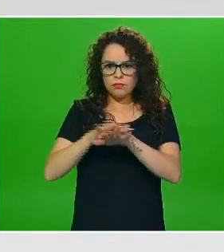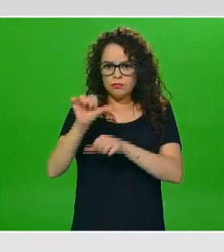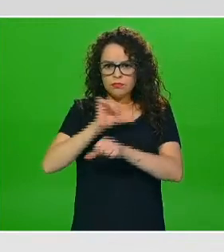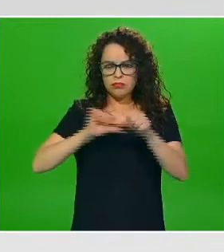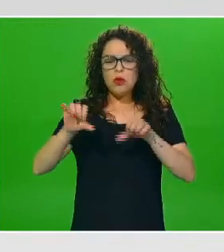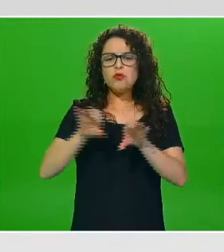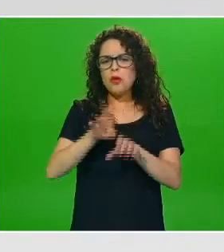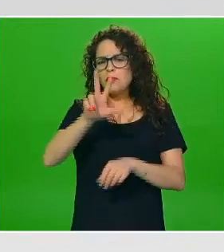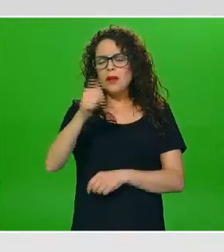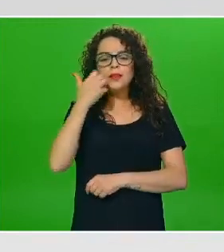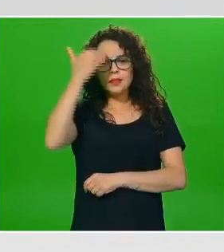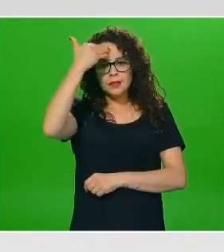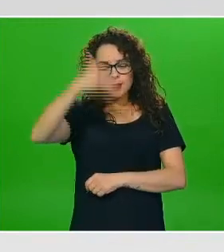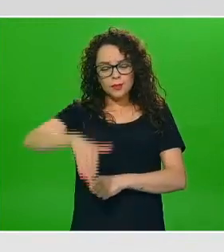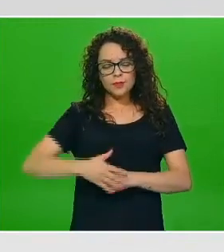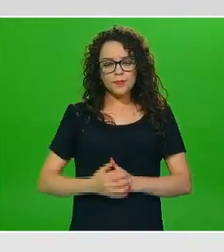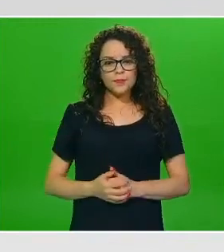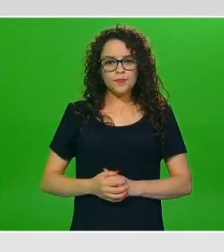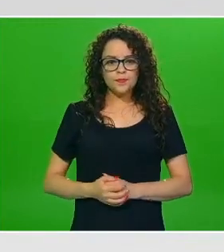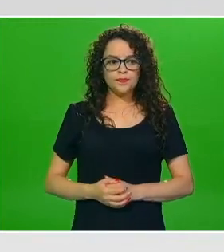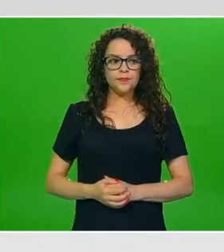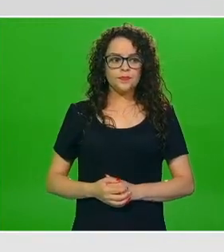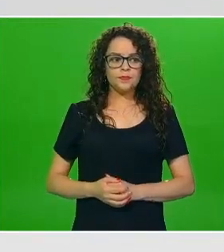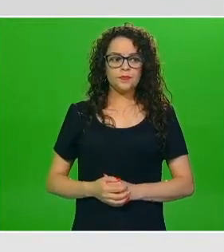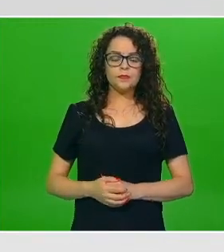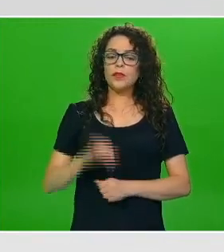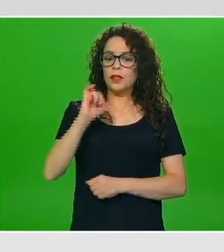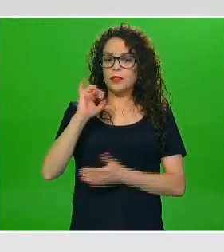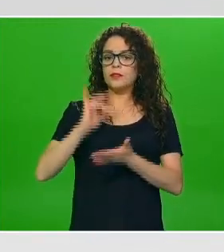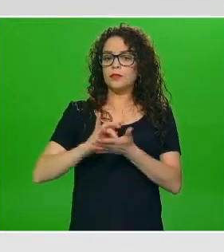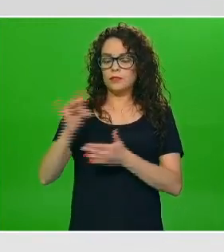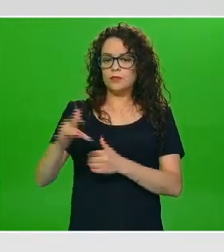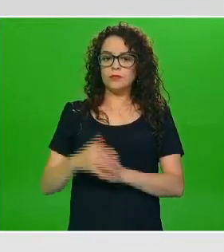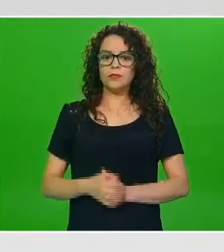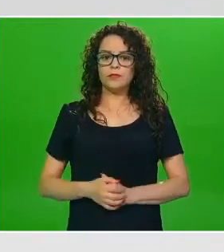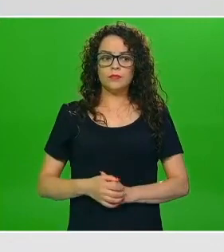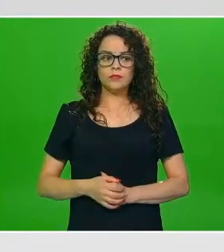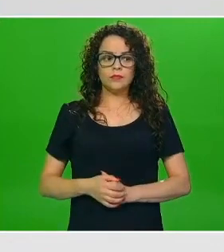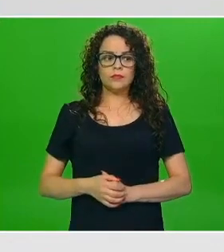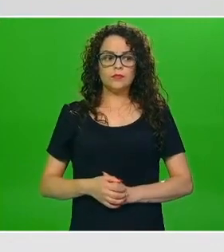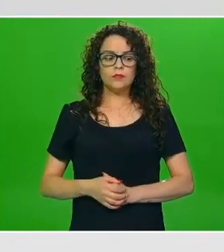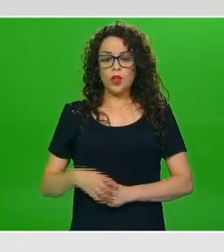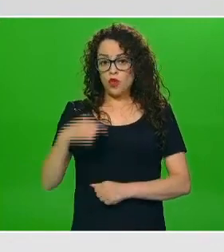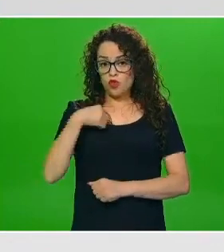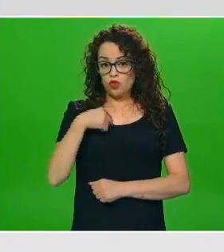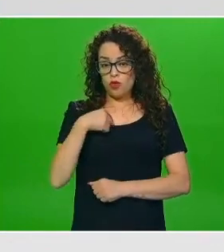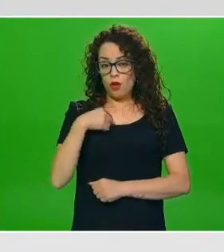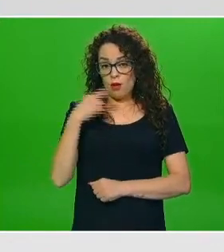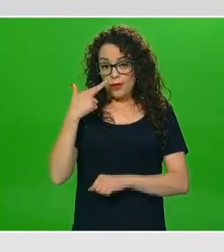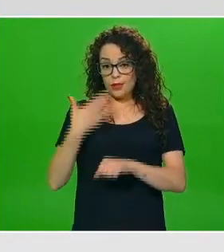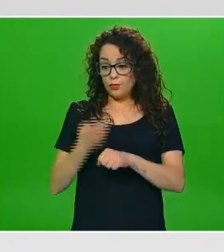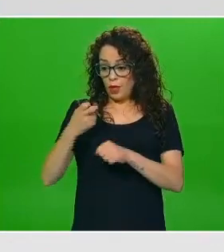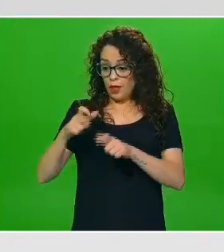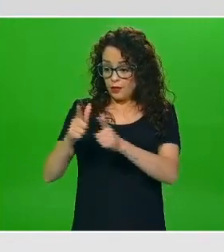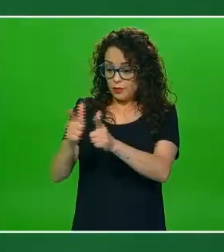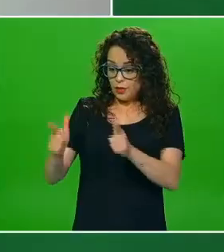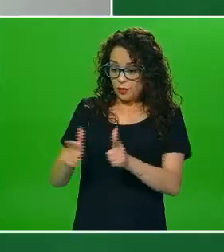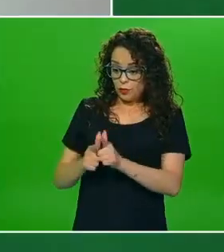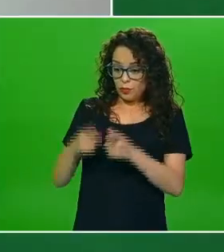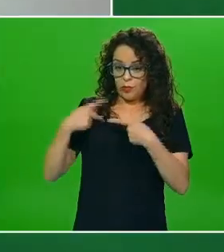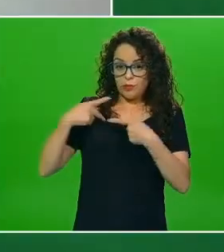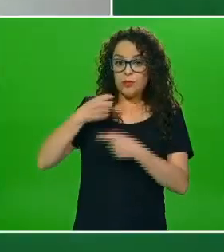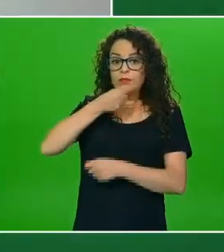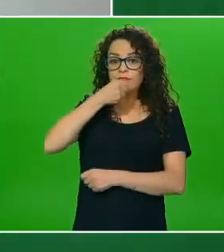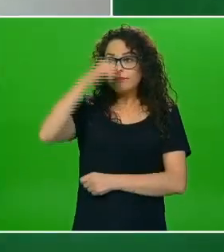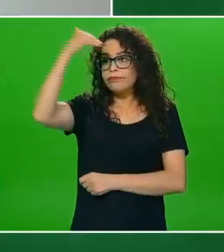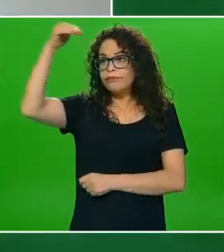gracias sí la verdad no soy experta en ese grupo etario sin embargo lo que sí puedo mencionar es que existen unas